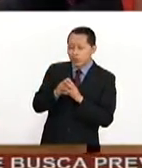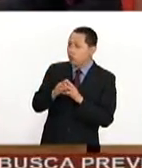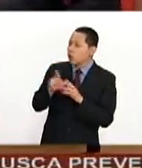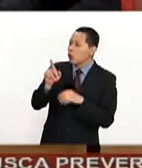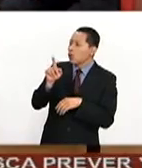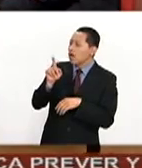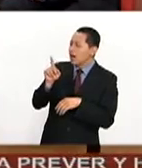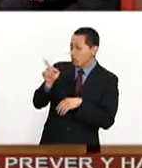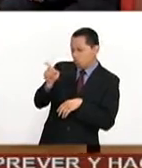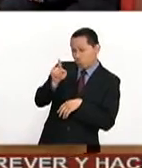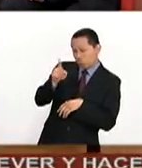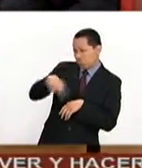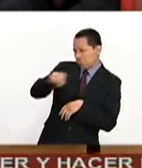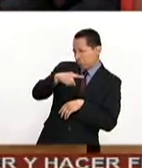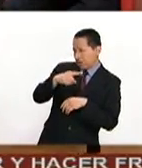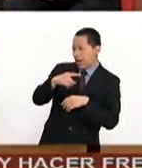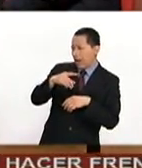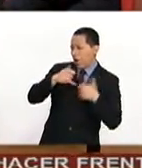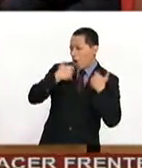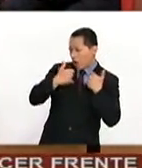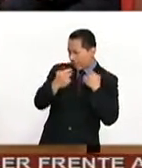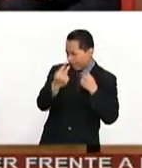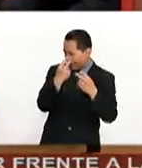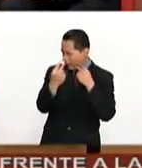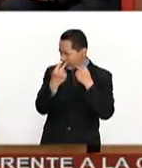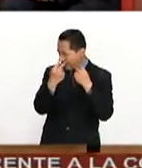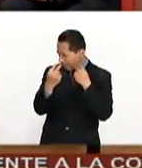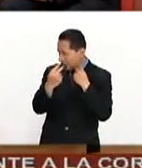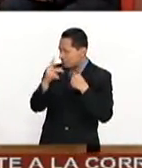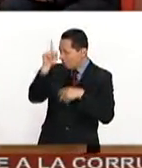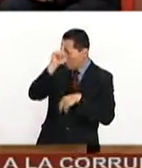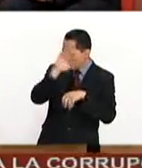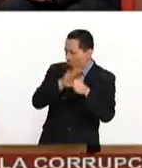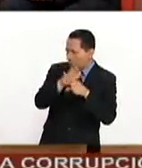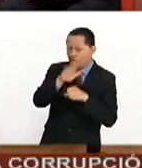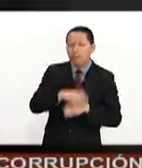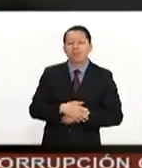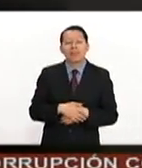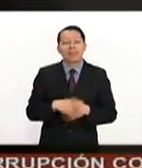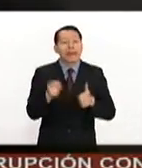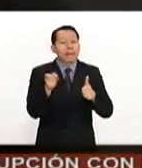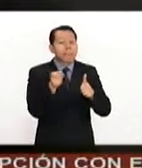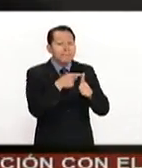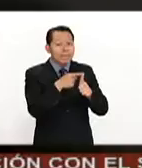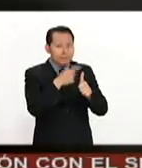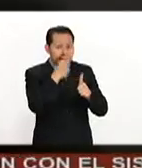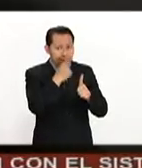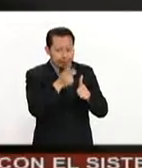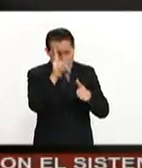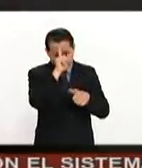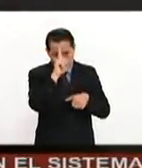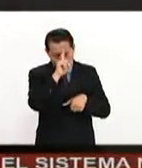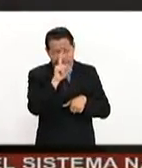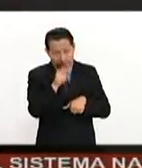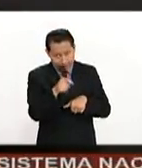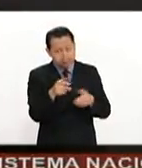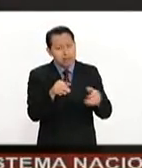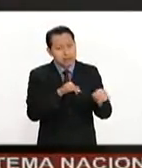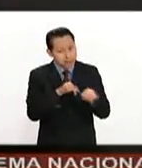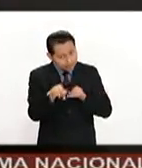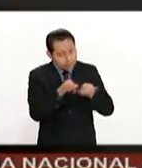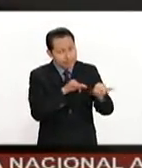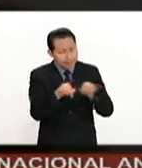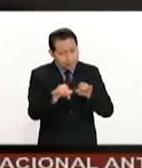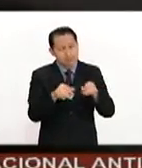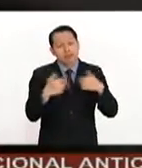recomiendas ahorita a los jóvenes que nos están viendo a partir de tu experiencia? Pues lo primero que les recomiendo es que se pongan a trabajar. Digo, entiendo que